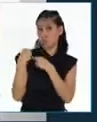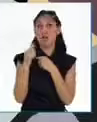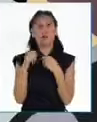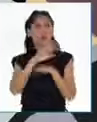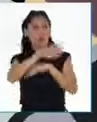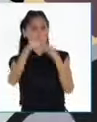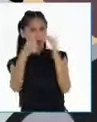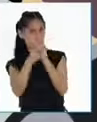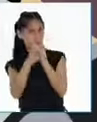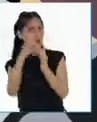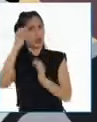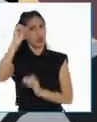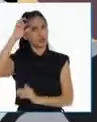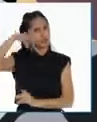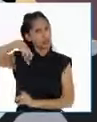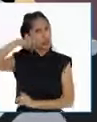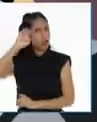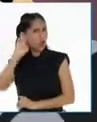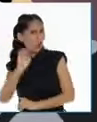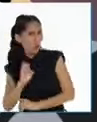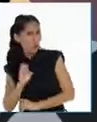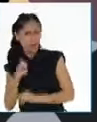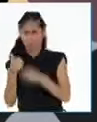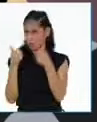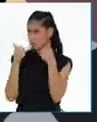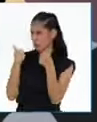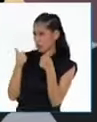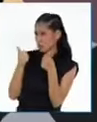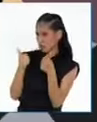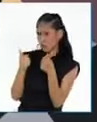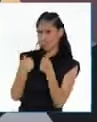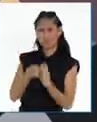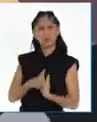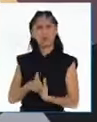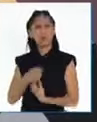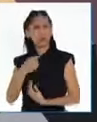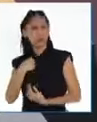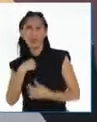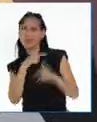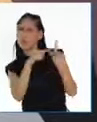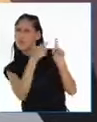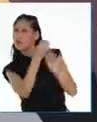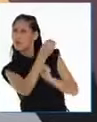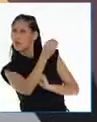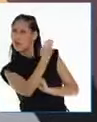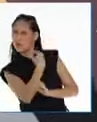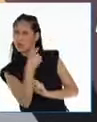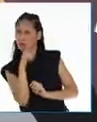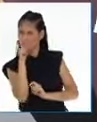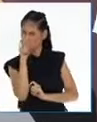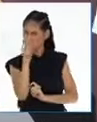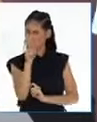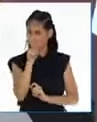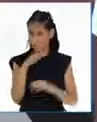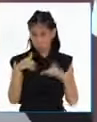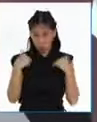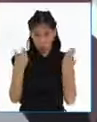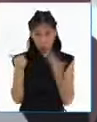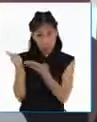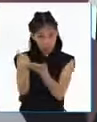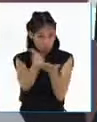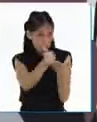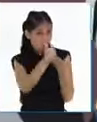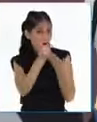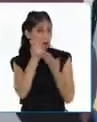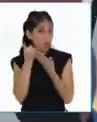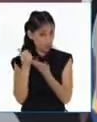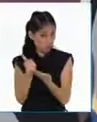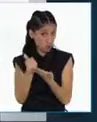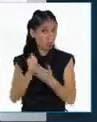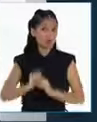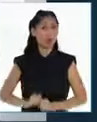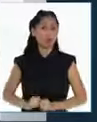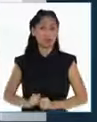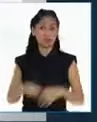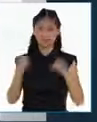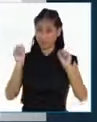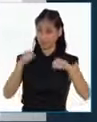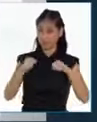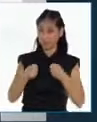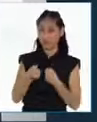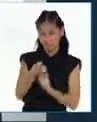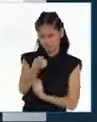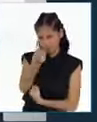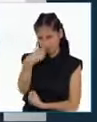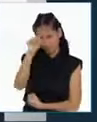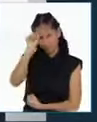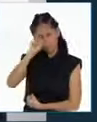ONPE. ¡Mucho gusto, señora gerenta! Yasmín dijo que usted podría ayudarnos a responder algunas preguntas. Pues